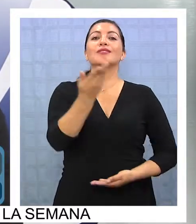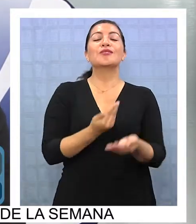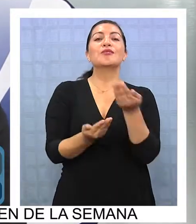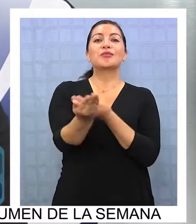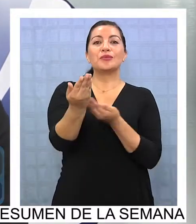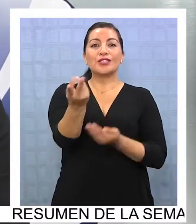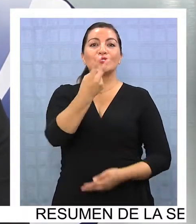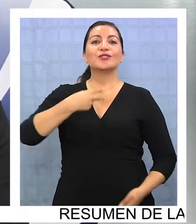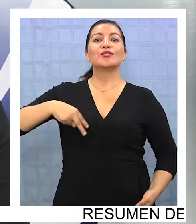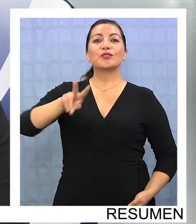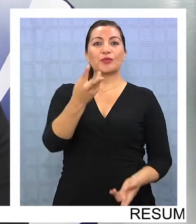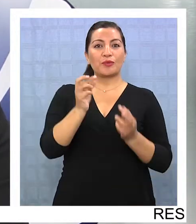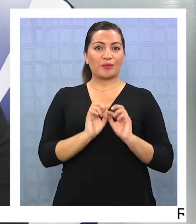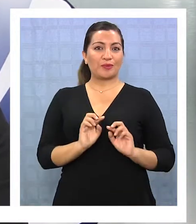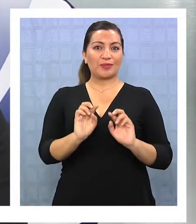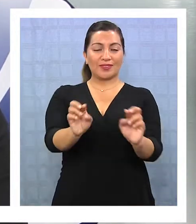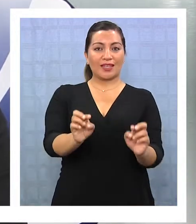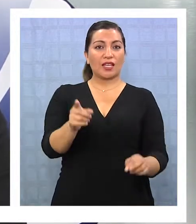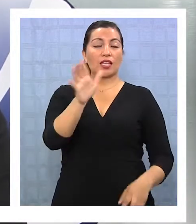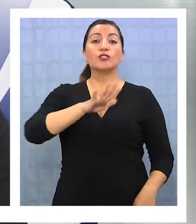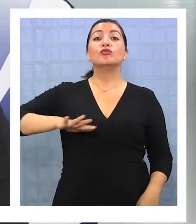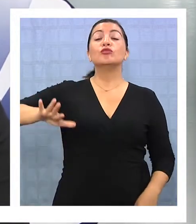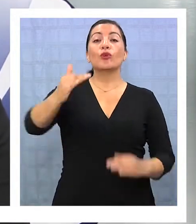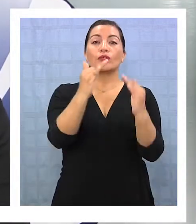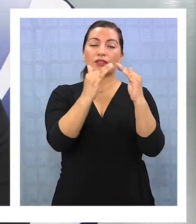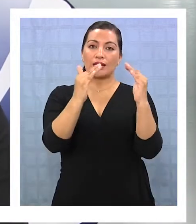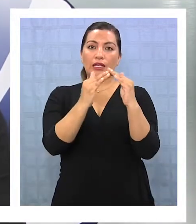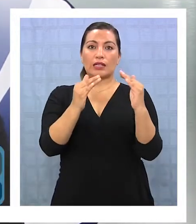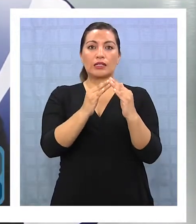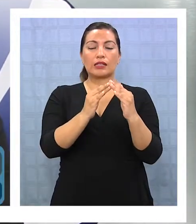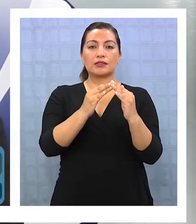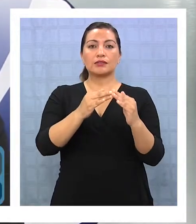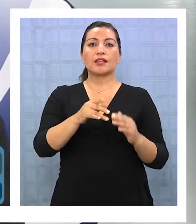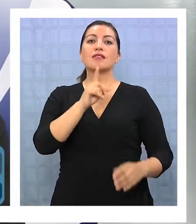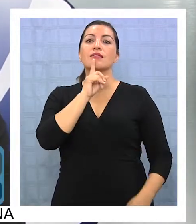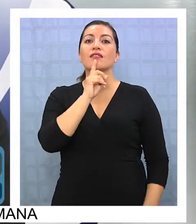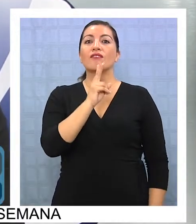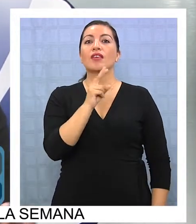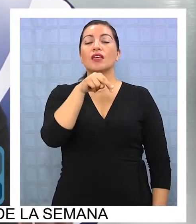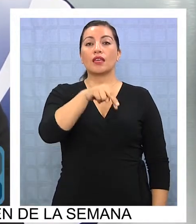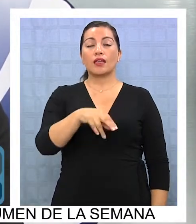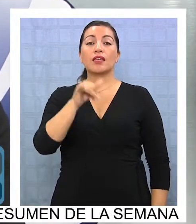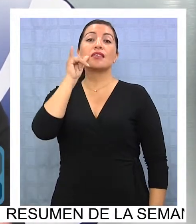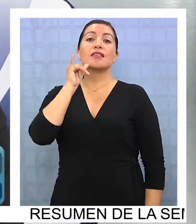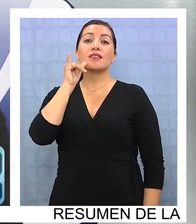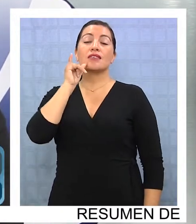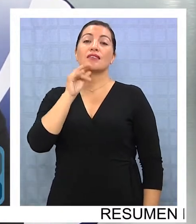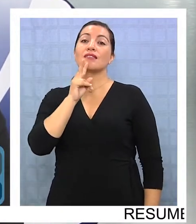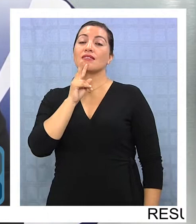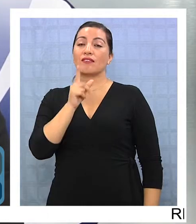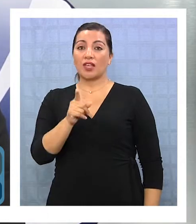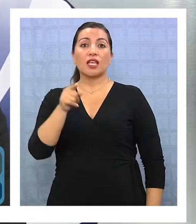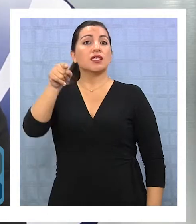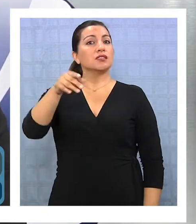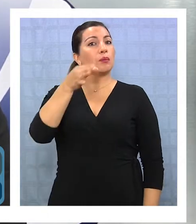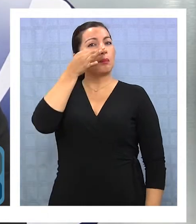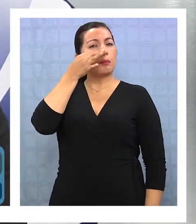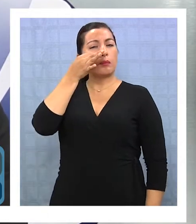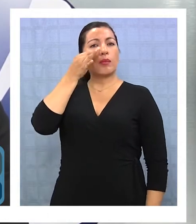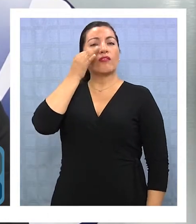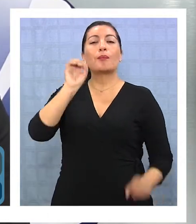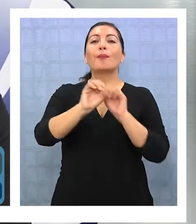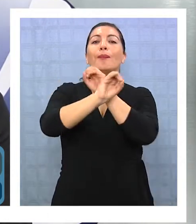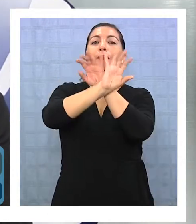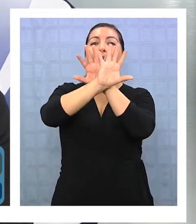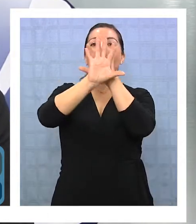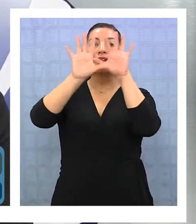compartiendo entonces con nosotros la posibilidad de que todos en sus casas a través de la señal de TVN y de Iquique TV, ¿cierto? Van a poder